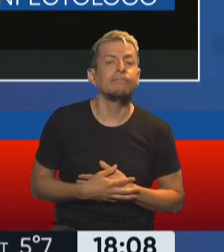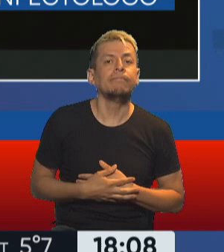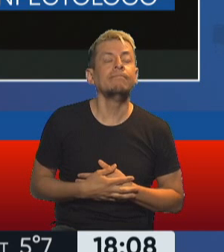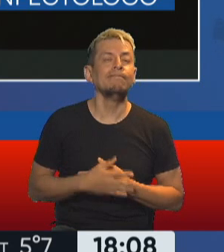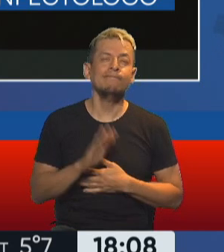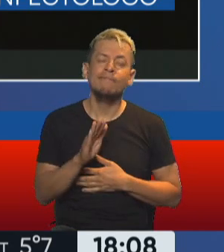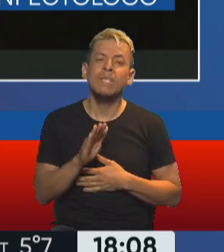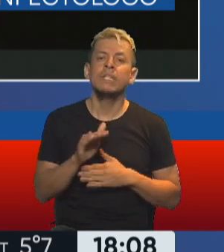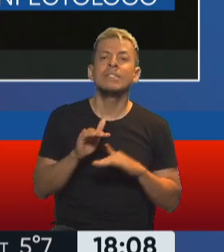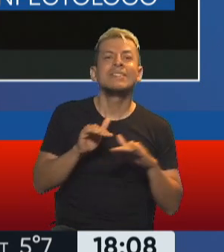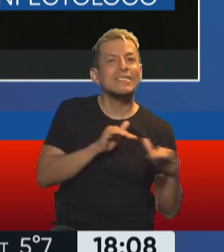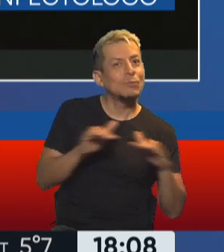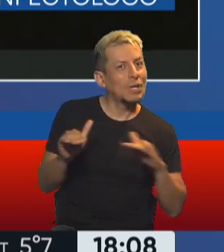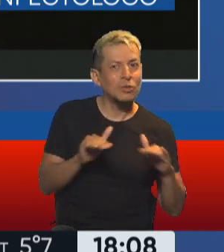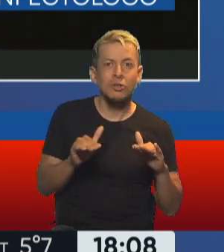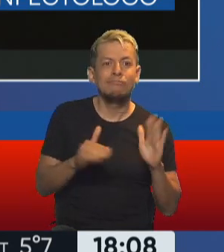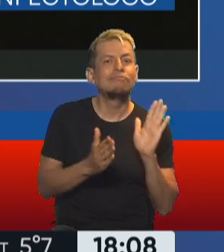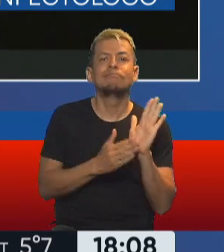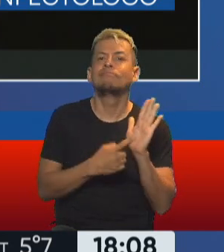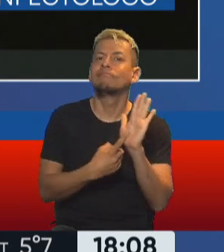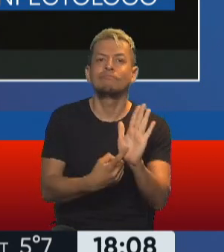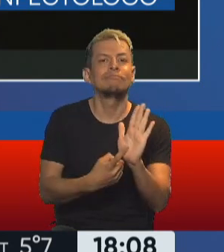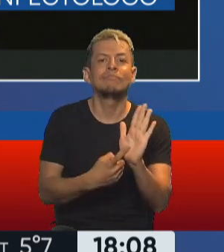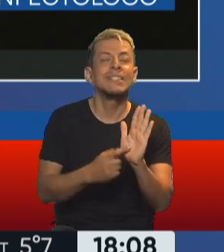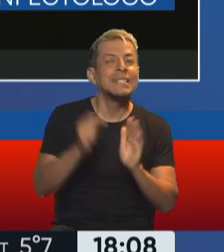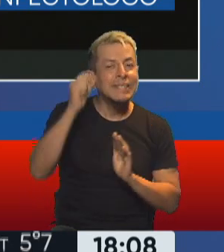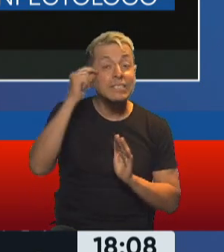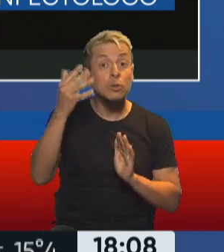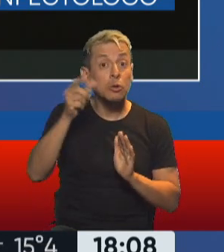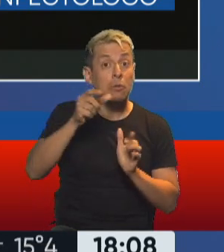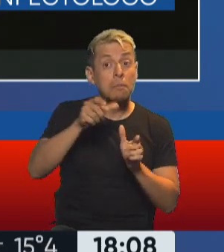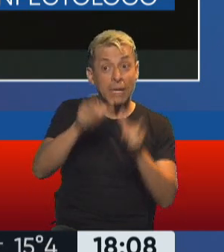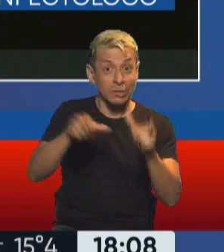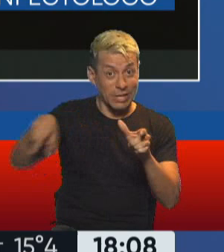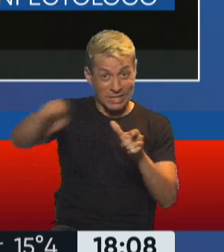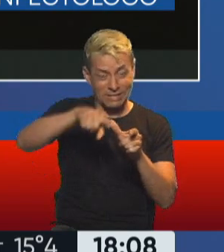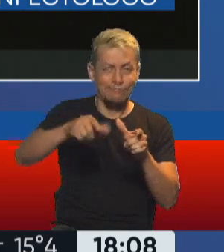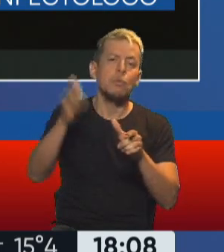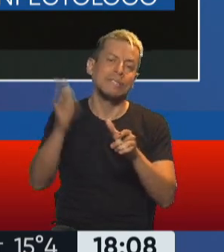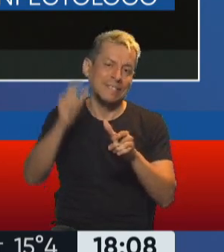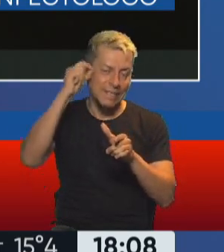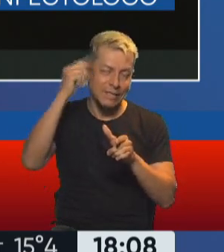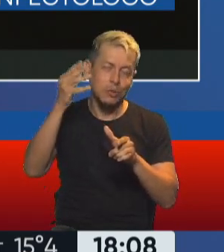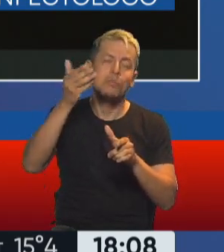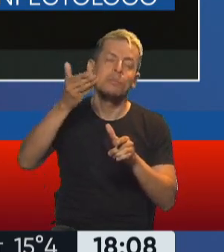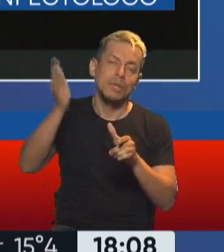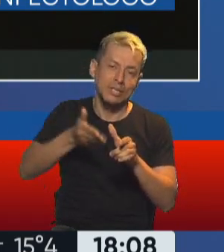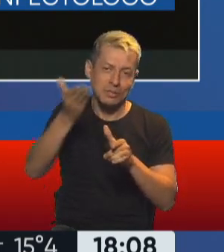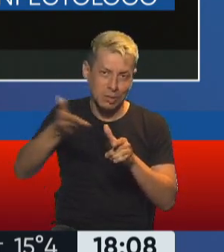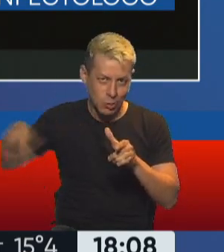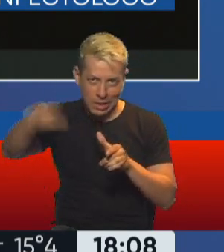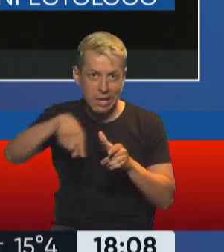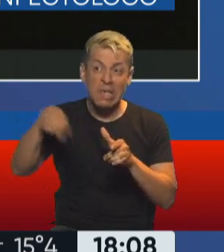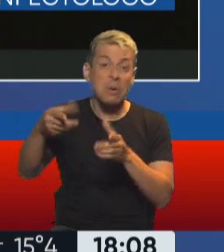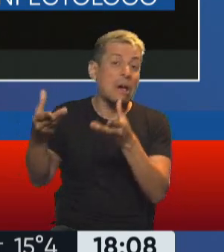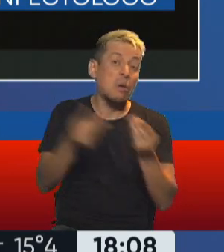hay una realidad que es incontrastable. Hay un 35% de la población que nunca nos ayudó, nunca nos dio una mano. Eso está encuestado,